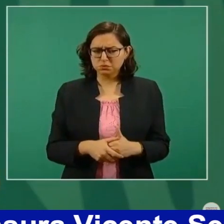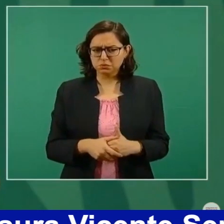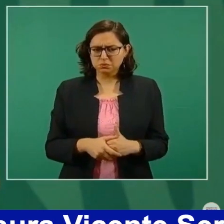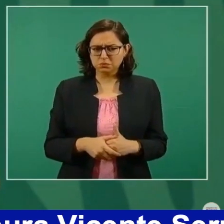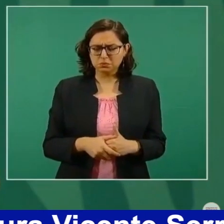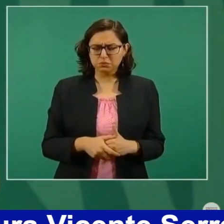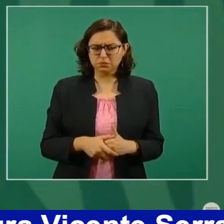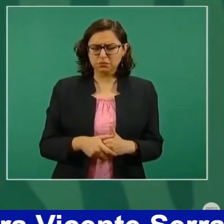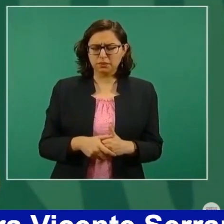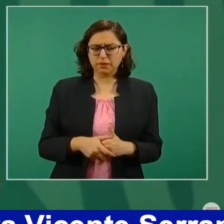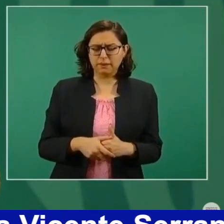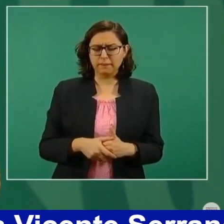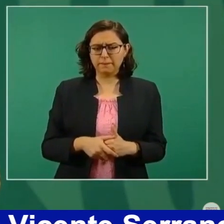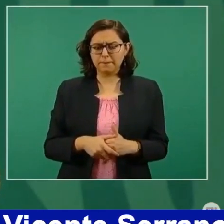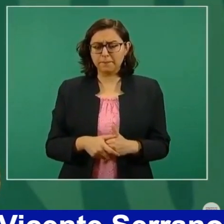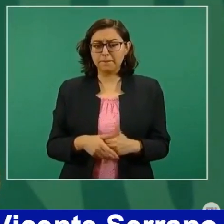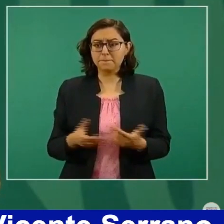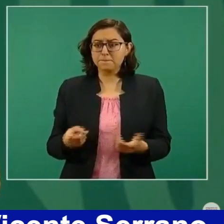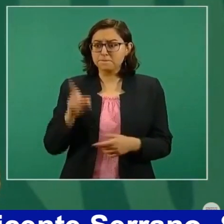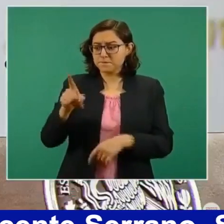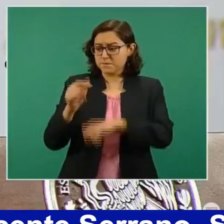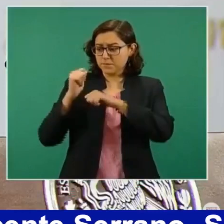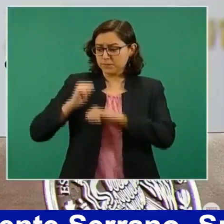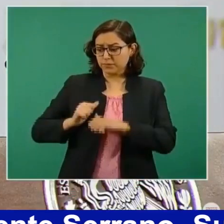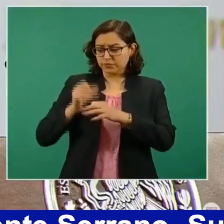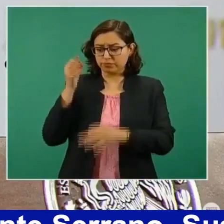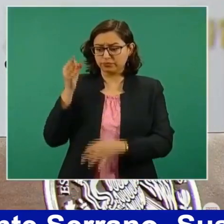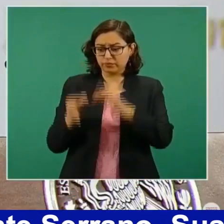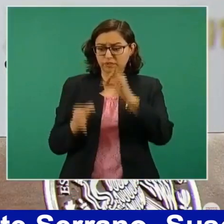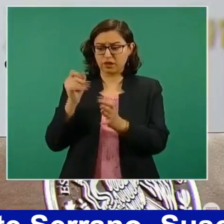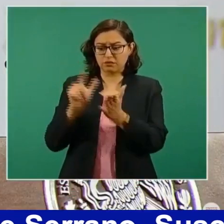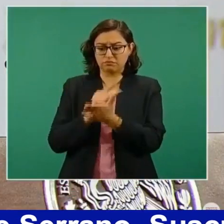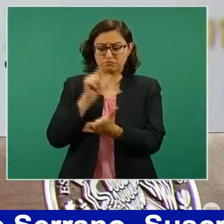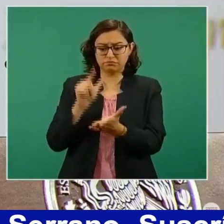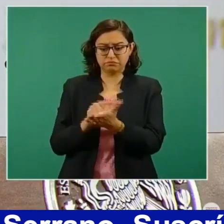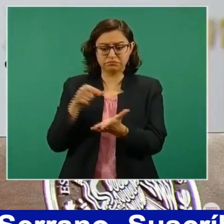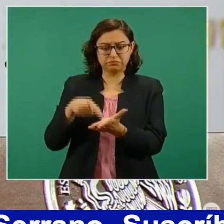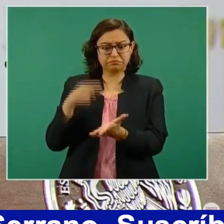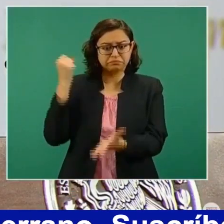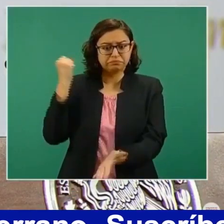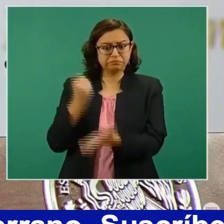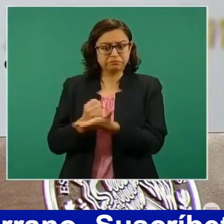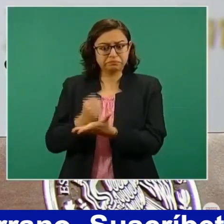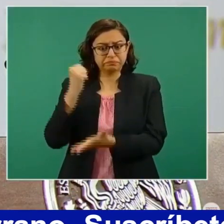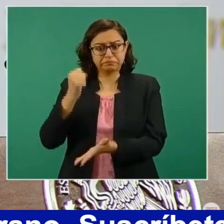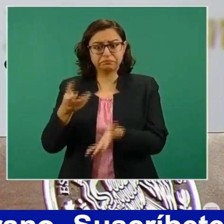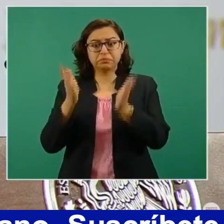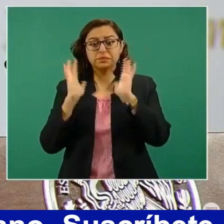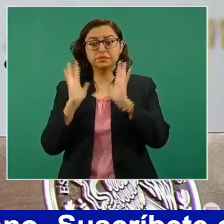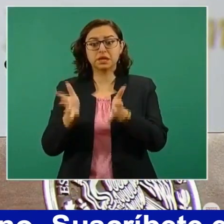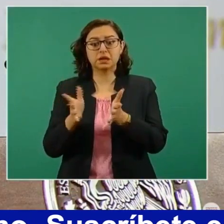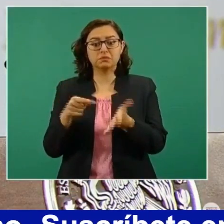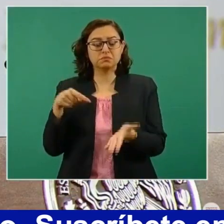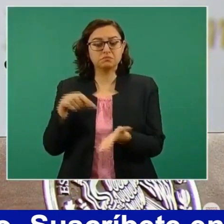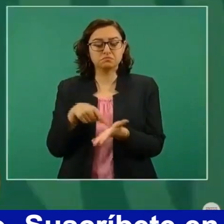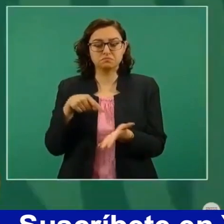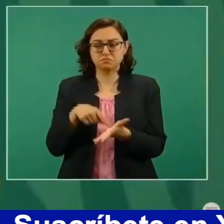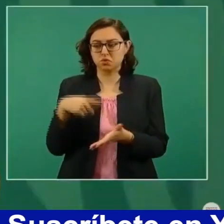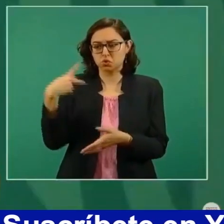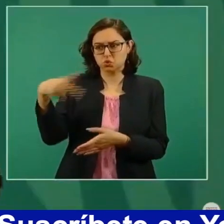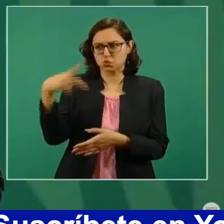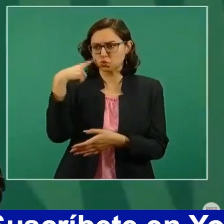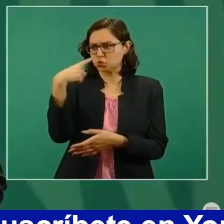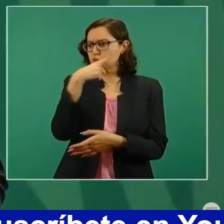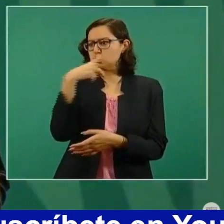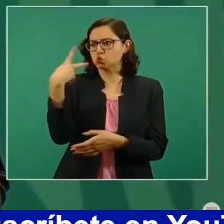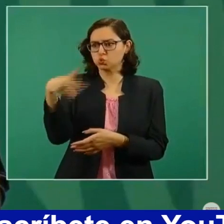aprobó del Poder Judicial tiene como propósito, garantizando su autonomía,